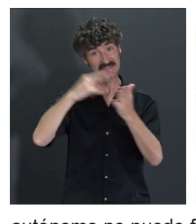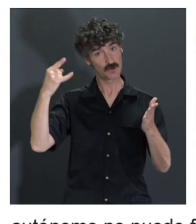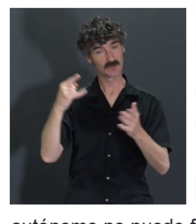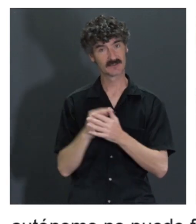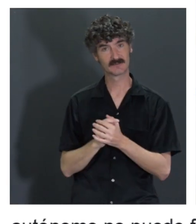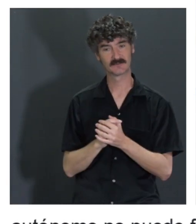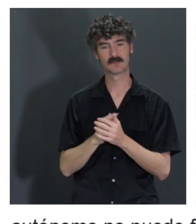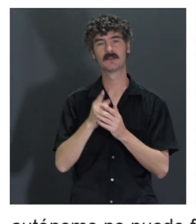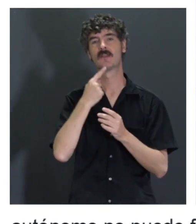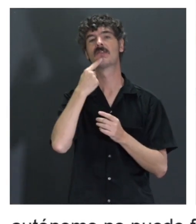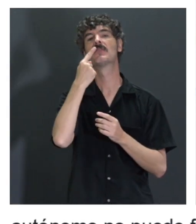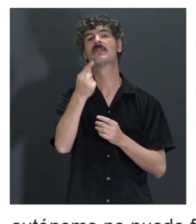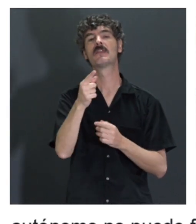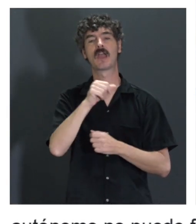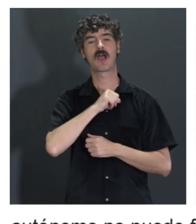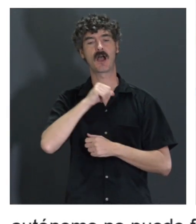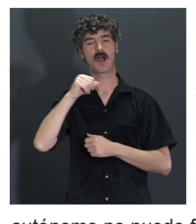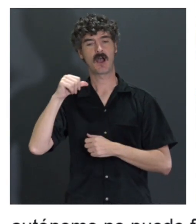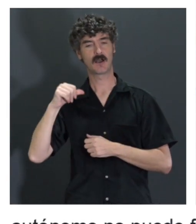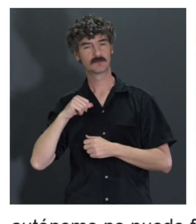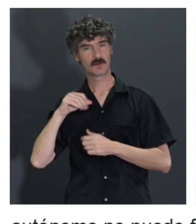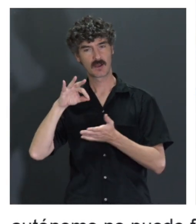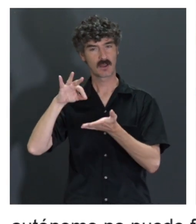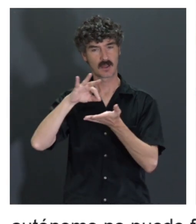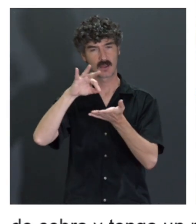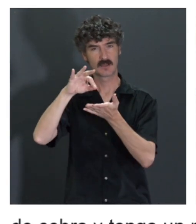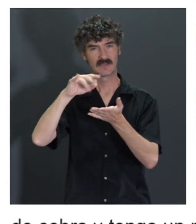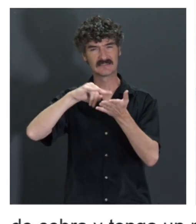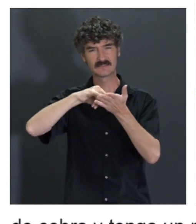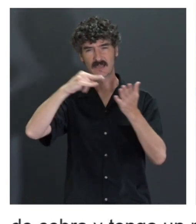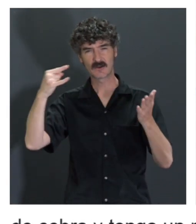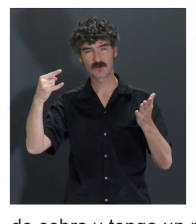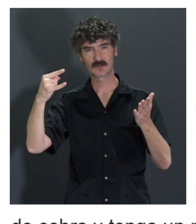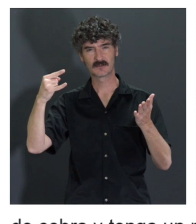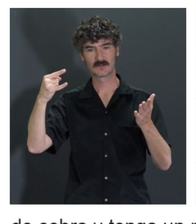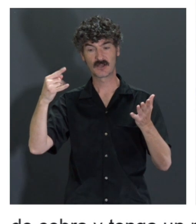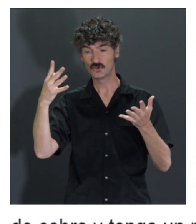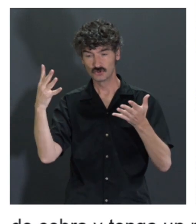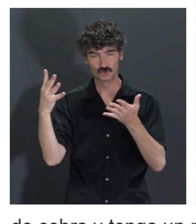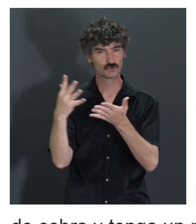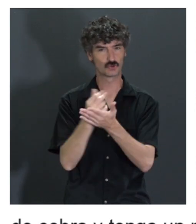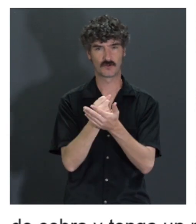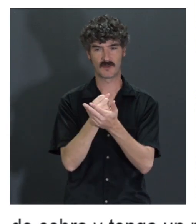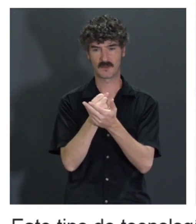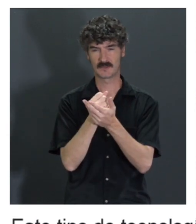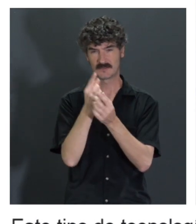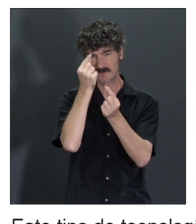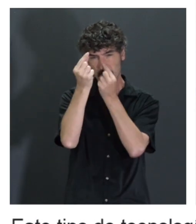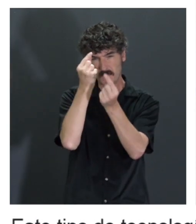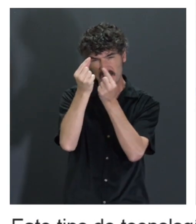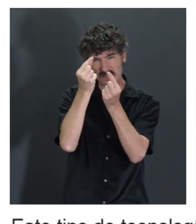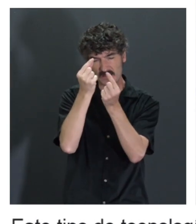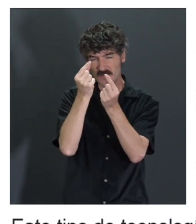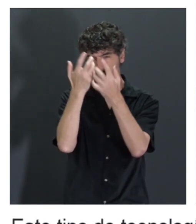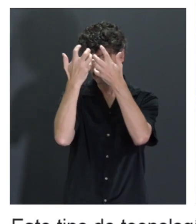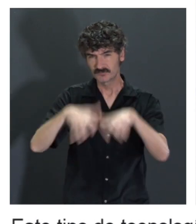se dice que el vehículo autónomo es el mayor agregador de tecnologías de toda la historia, pero es que ya no es que las agregue todas, es que la precisión con la que tienen que funcionar